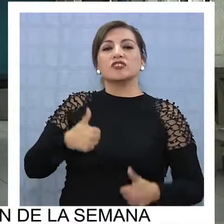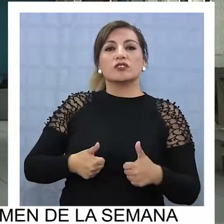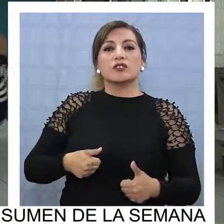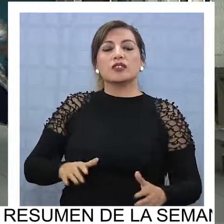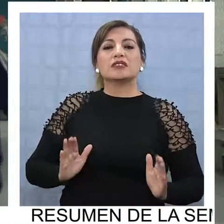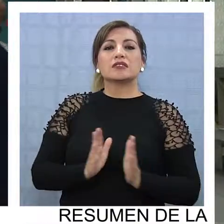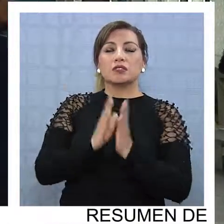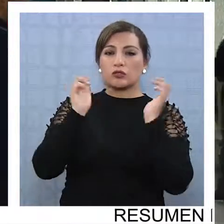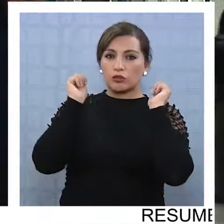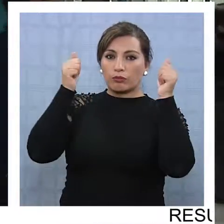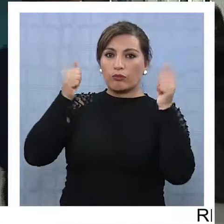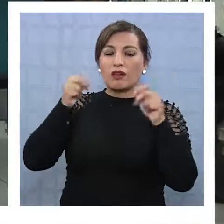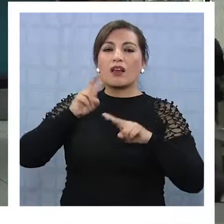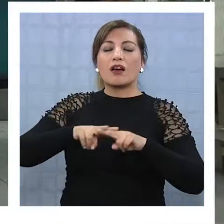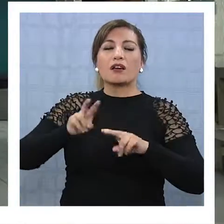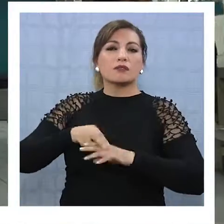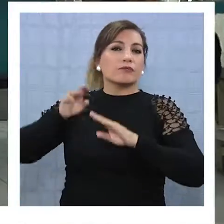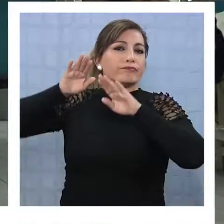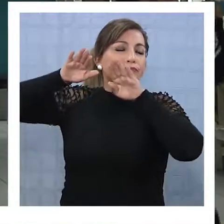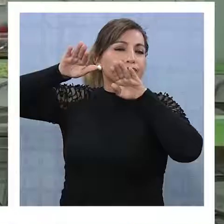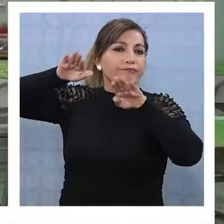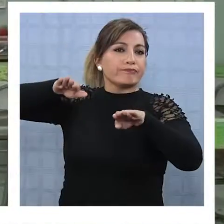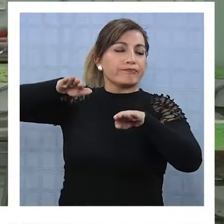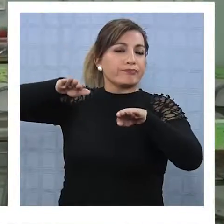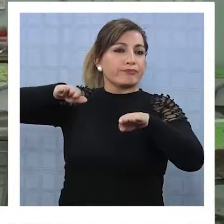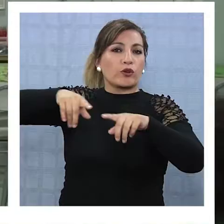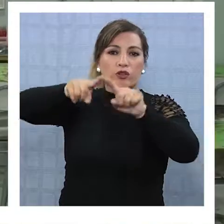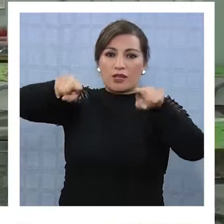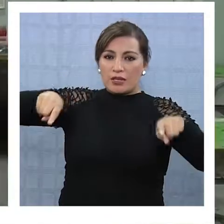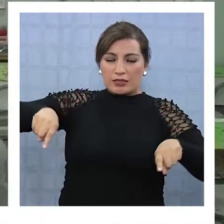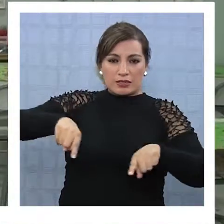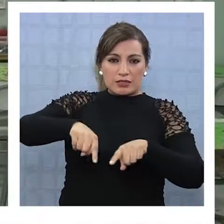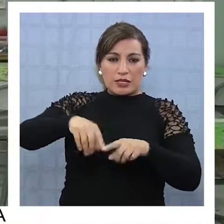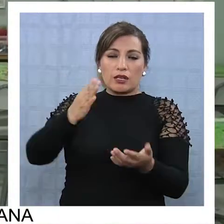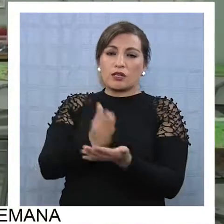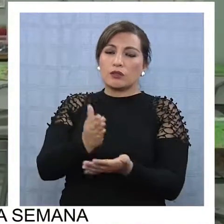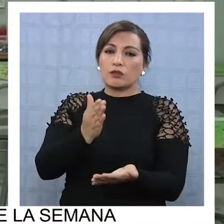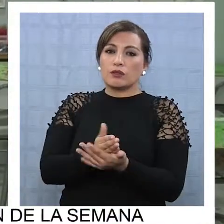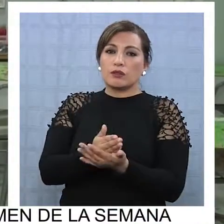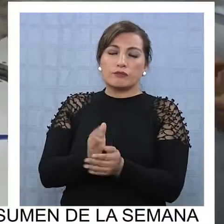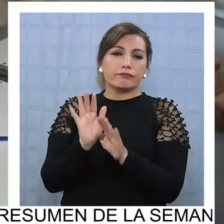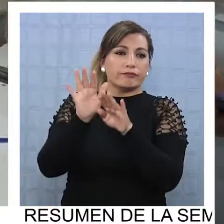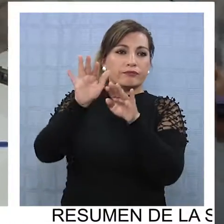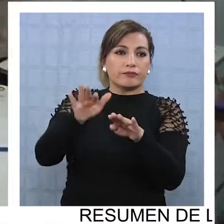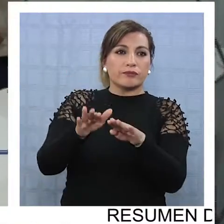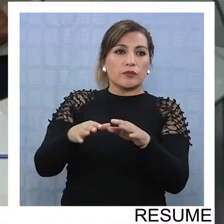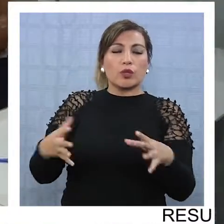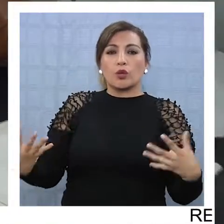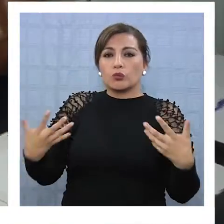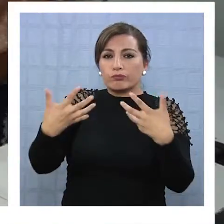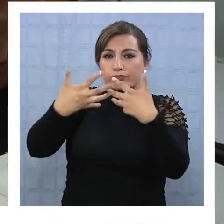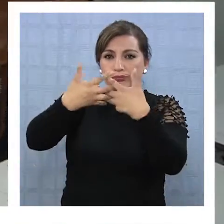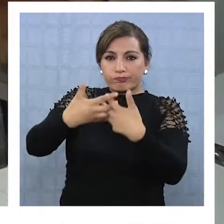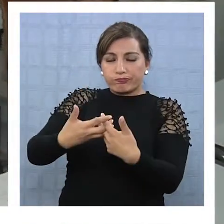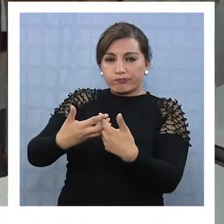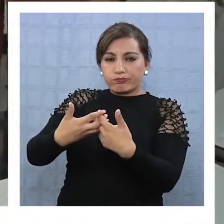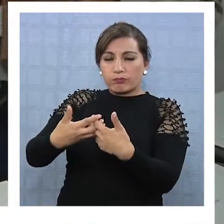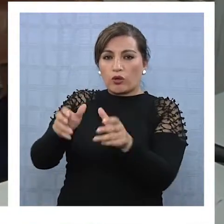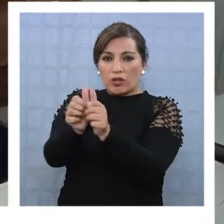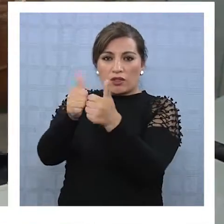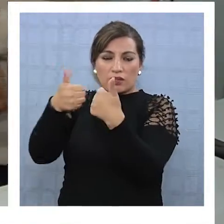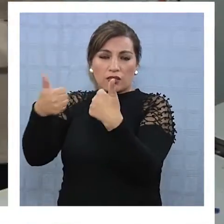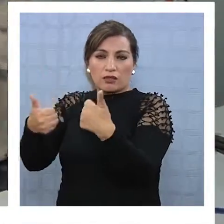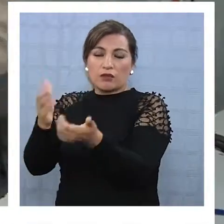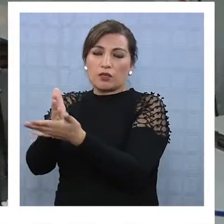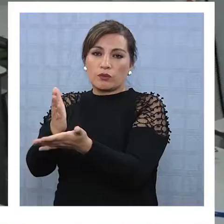Universidad Santo Tomás realizan la asistencia técnica en aula para los docentes y complementan el trabajo con los directivos